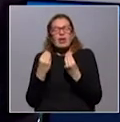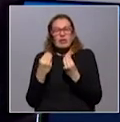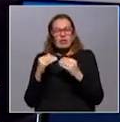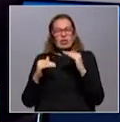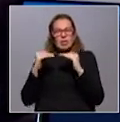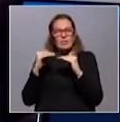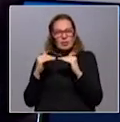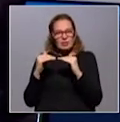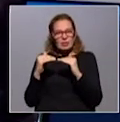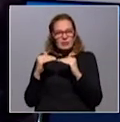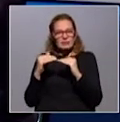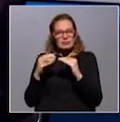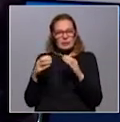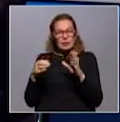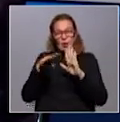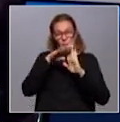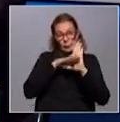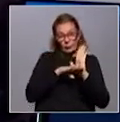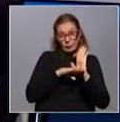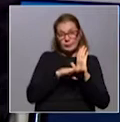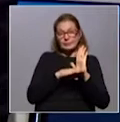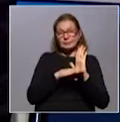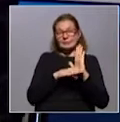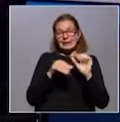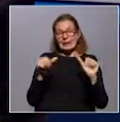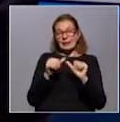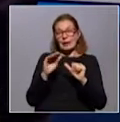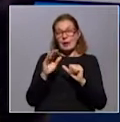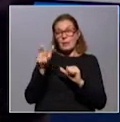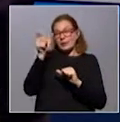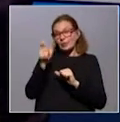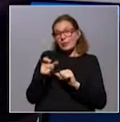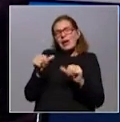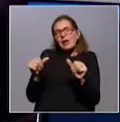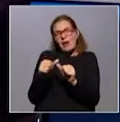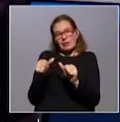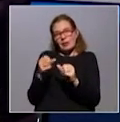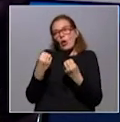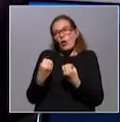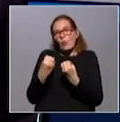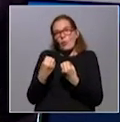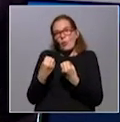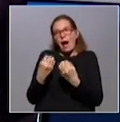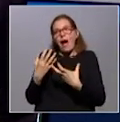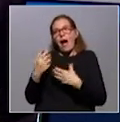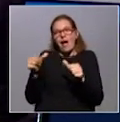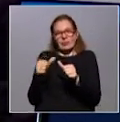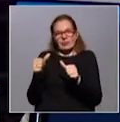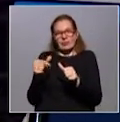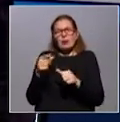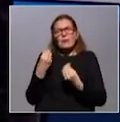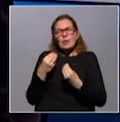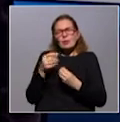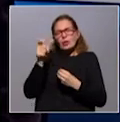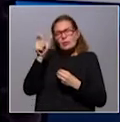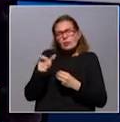justamente del paquete de medidas que se tome y de la conducta de la población. ¿Qué pasa si la población no cumple